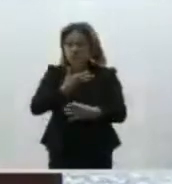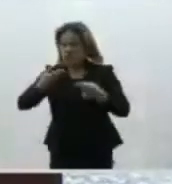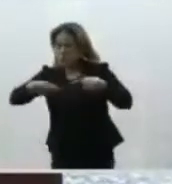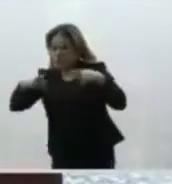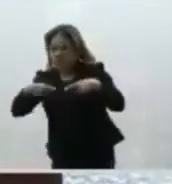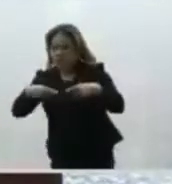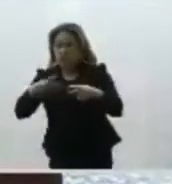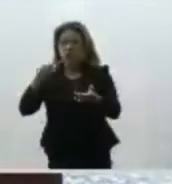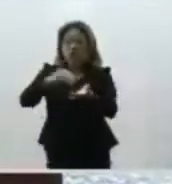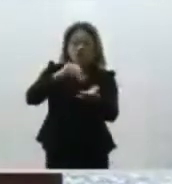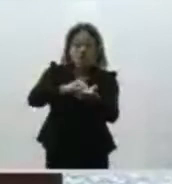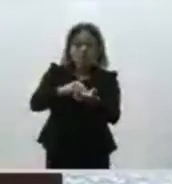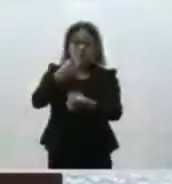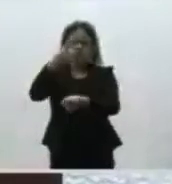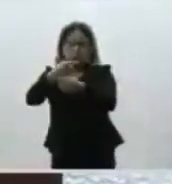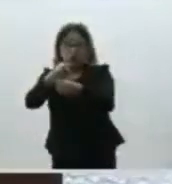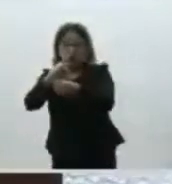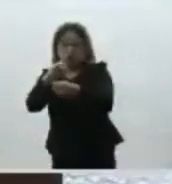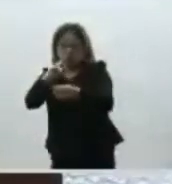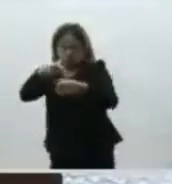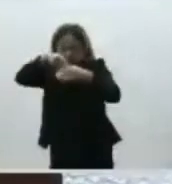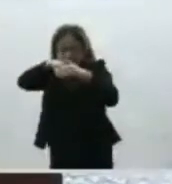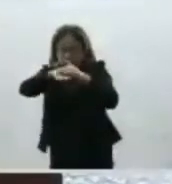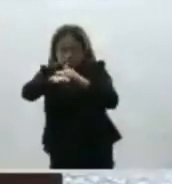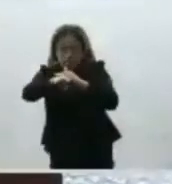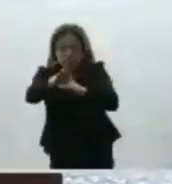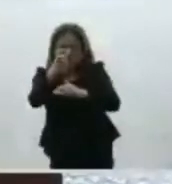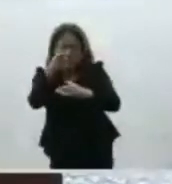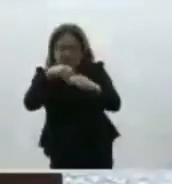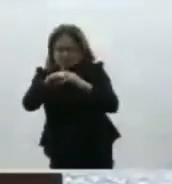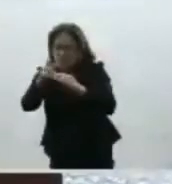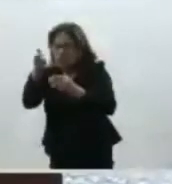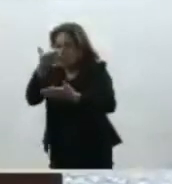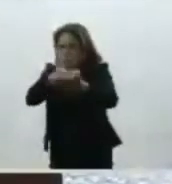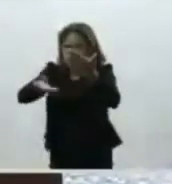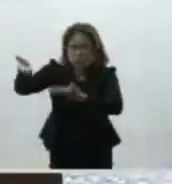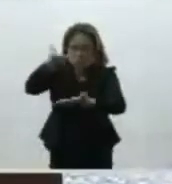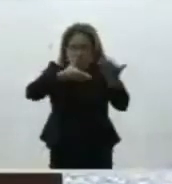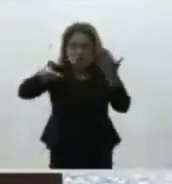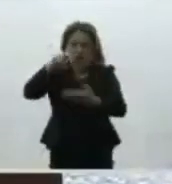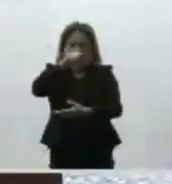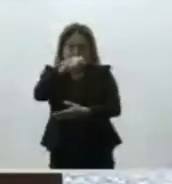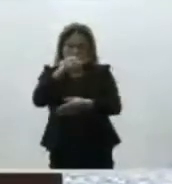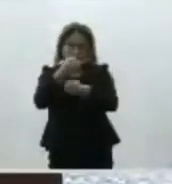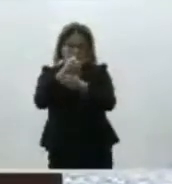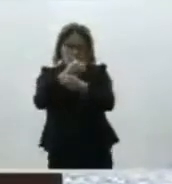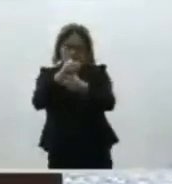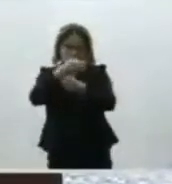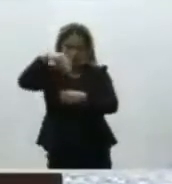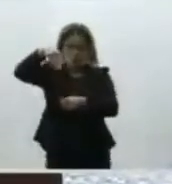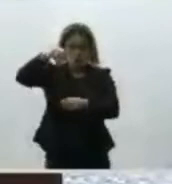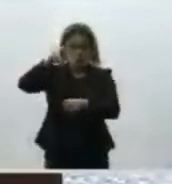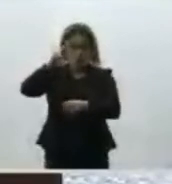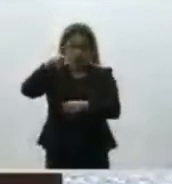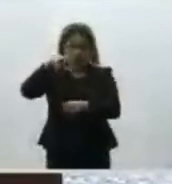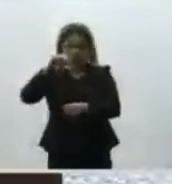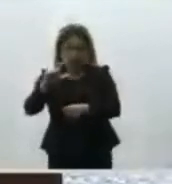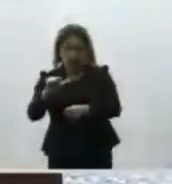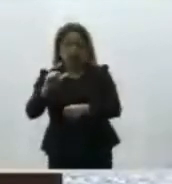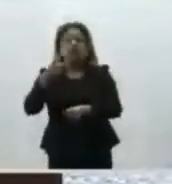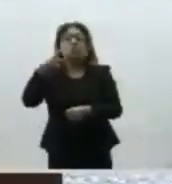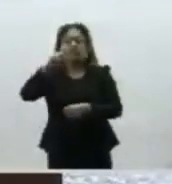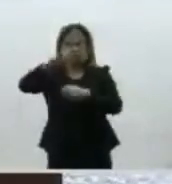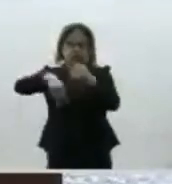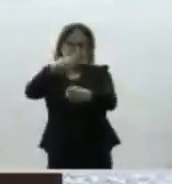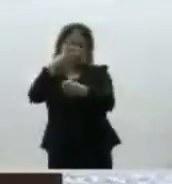existió primero una salida del financiamiento público o de recursos públicos del partido político Morena hacia el fideicomiso. En